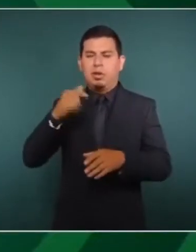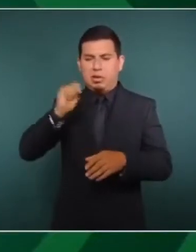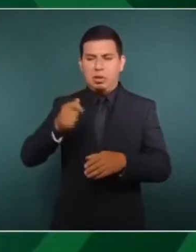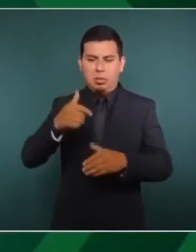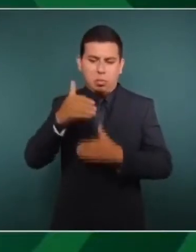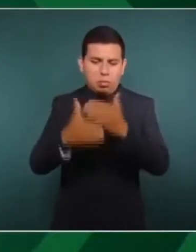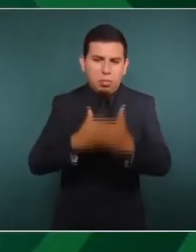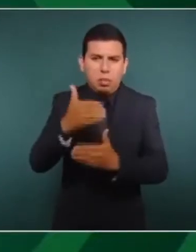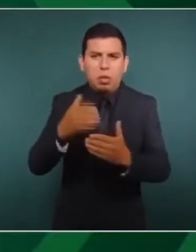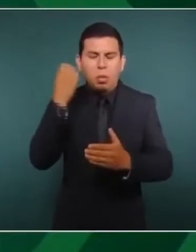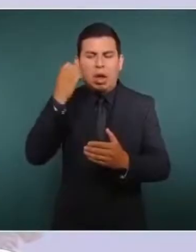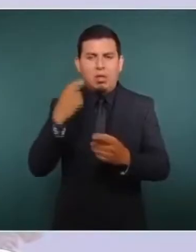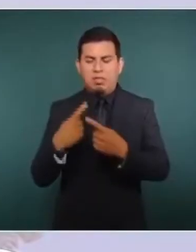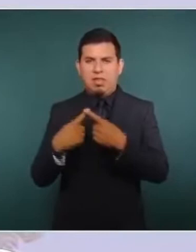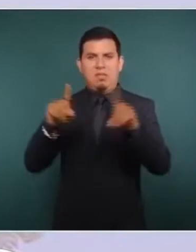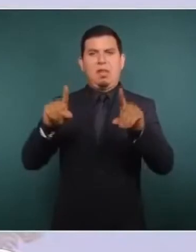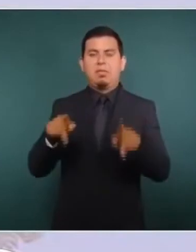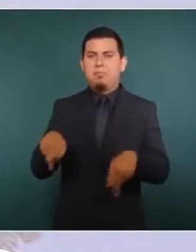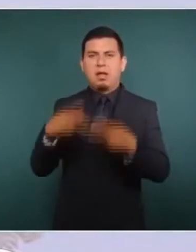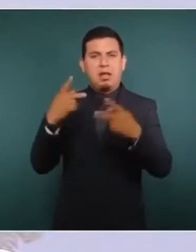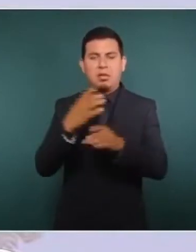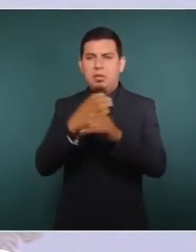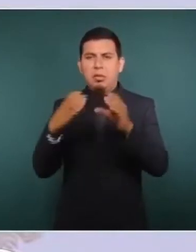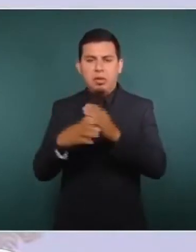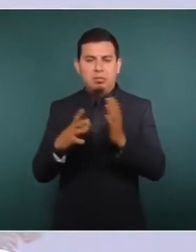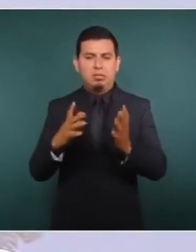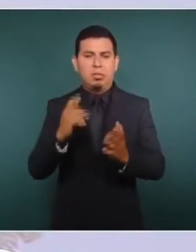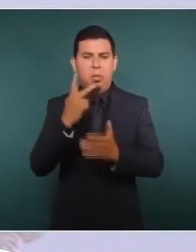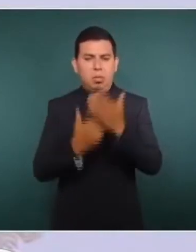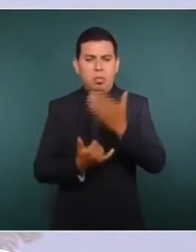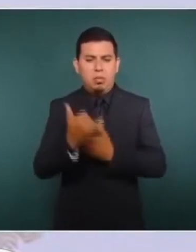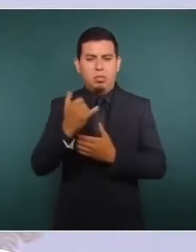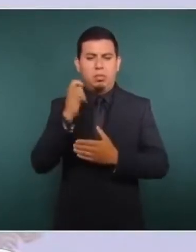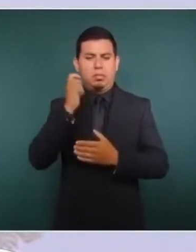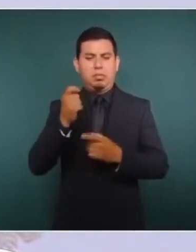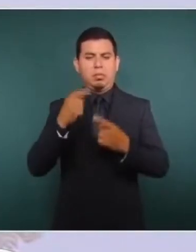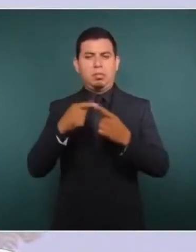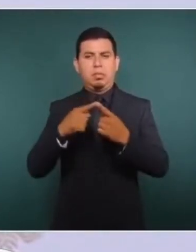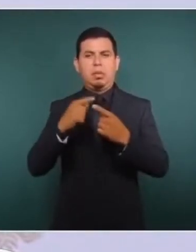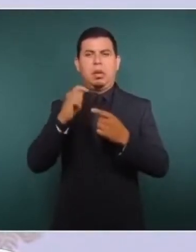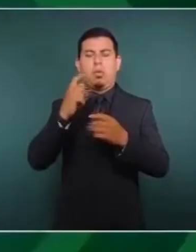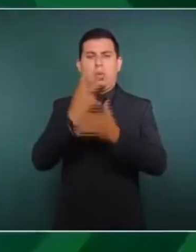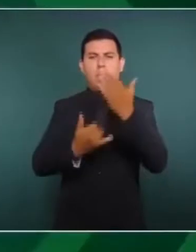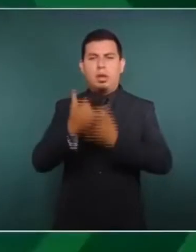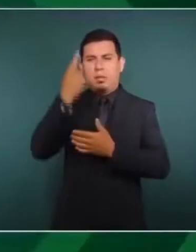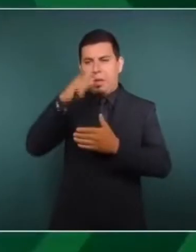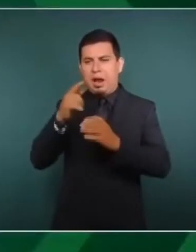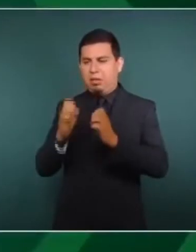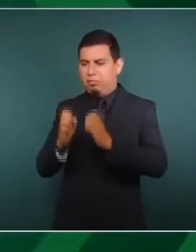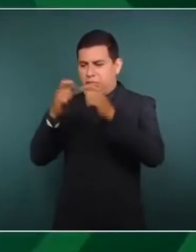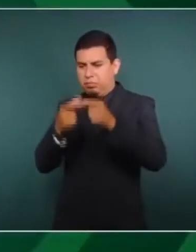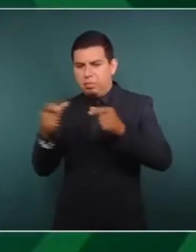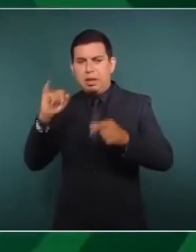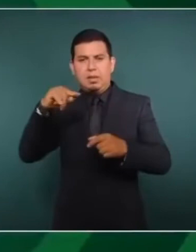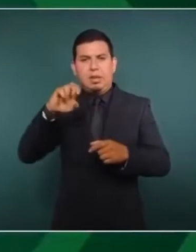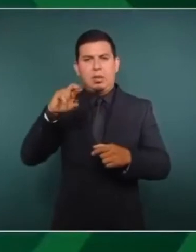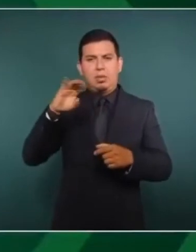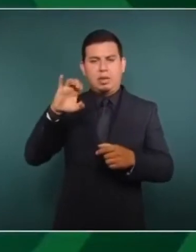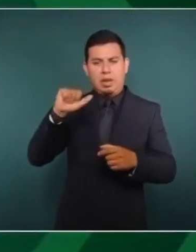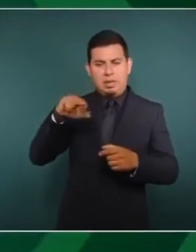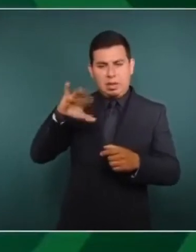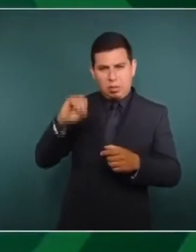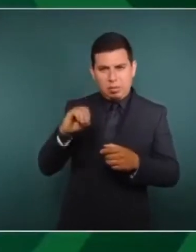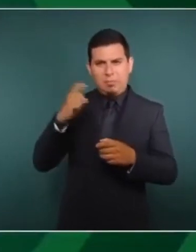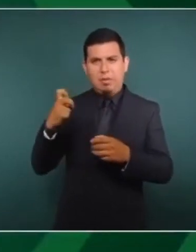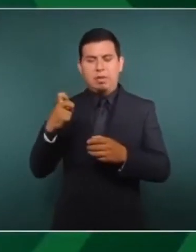rostro de Oaxaca y del sureste, el proyecto interoceánico y las dos autopistas. Por